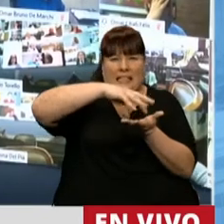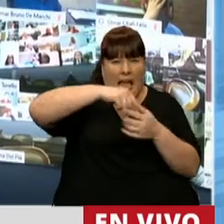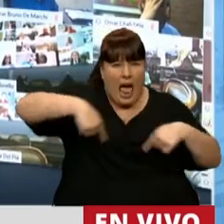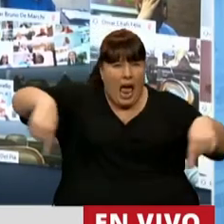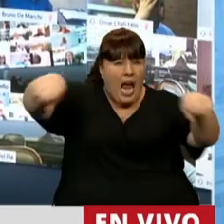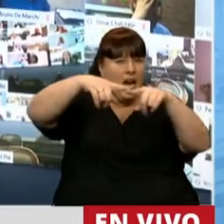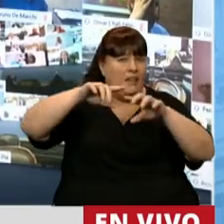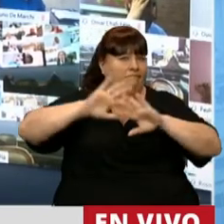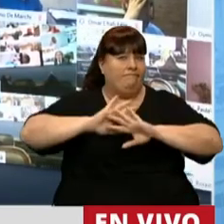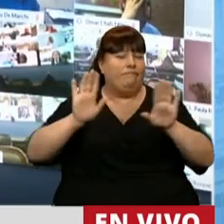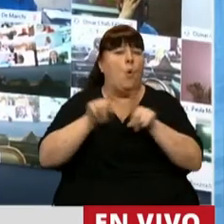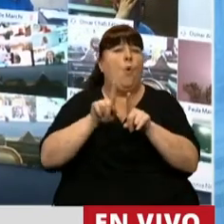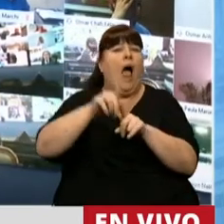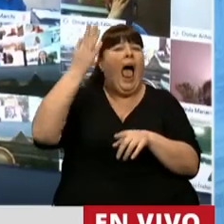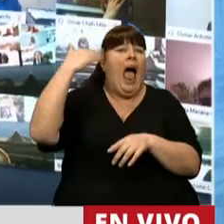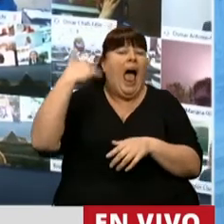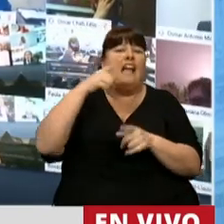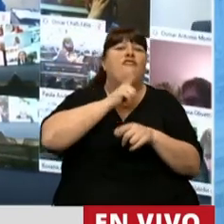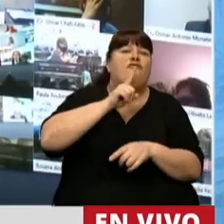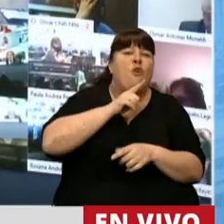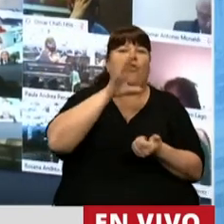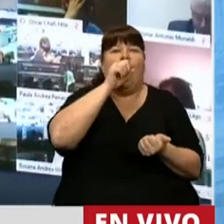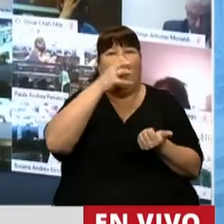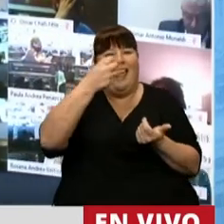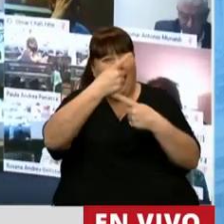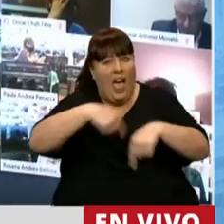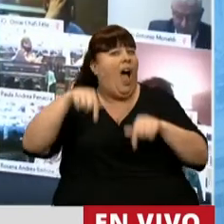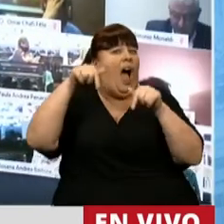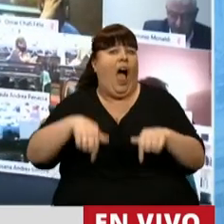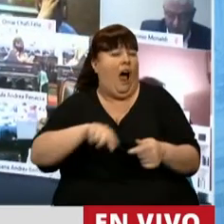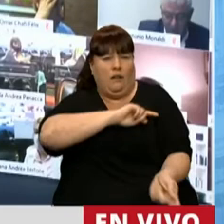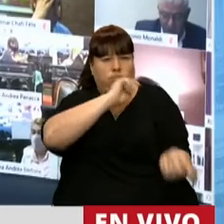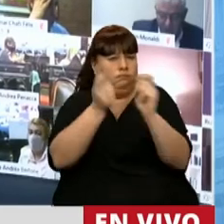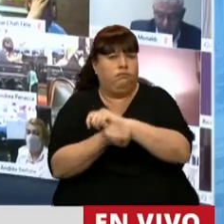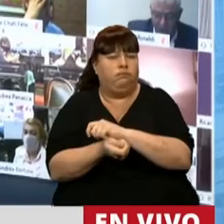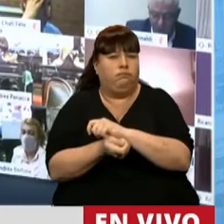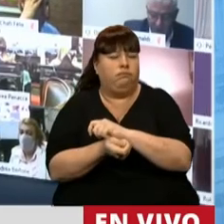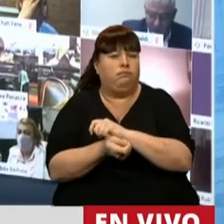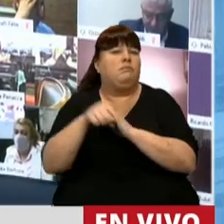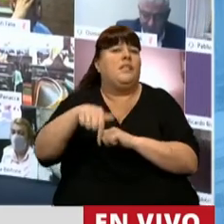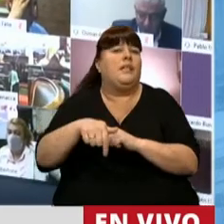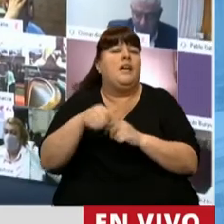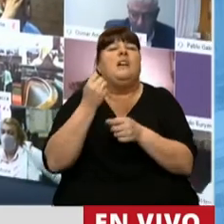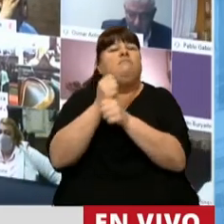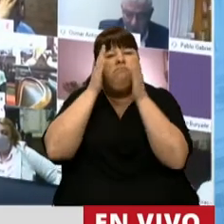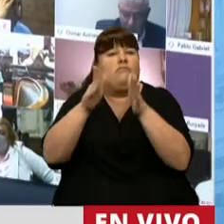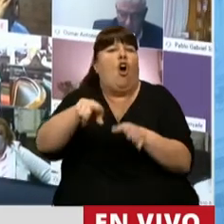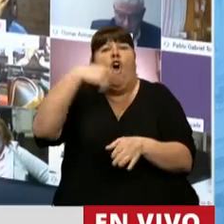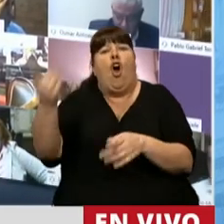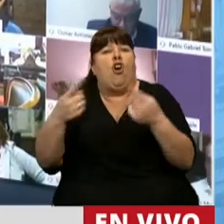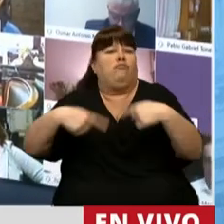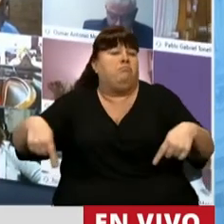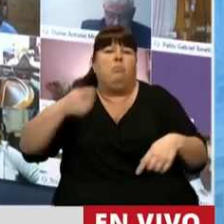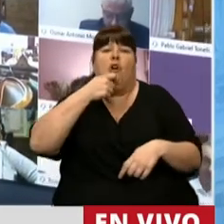han mutado, que eran quintas y citrícolas y que ahora se dedican a otras